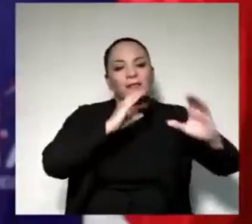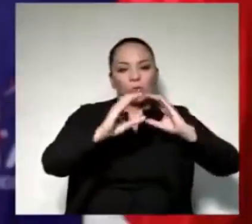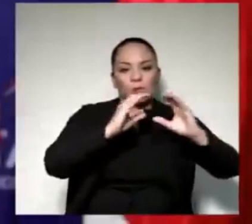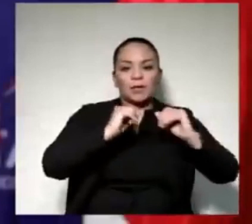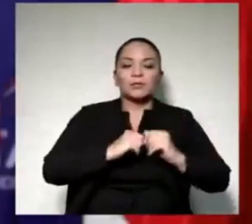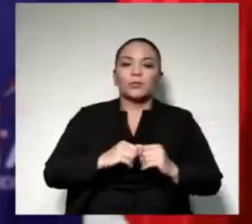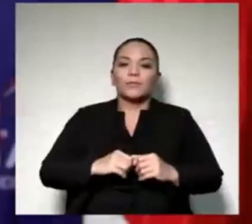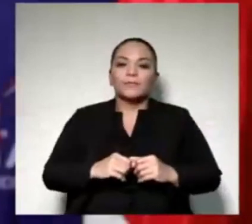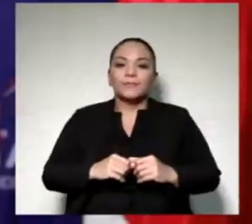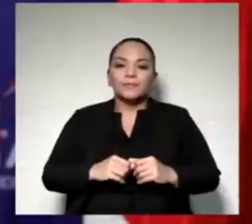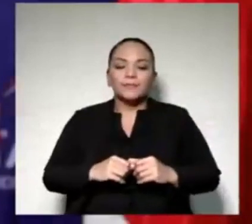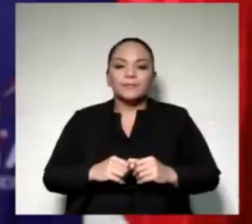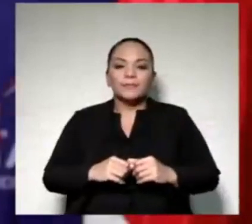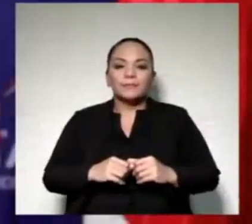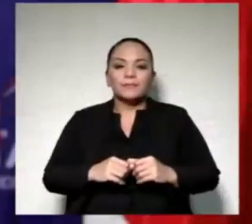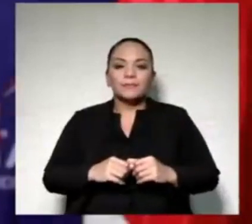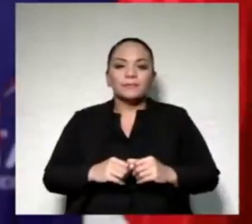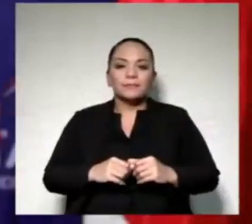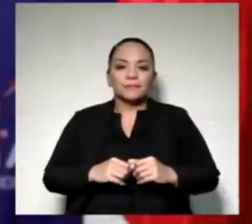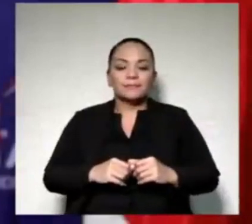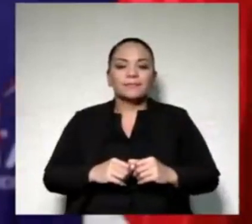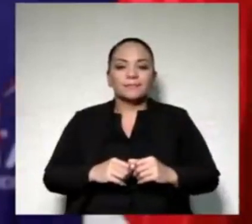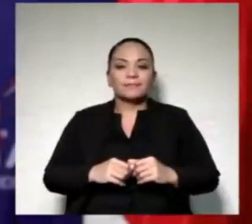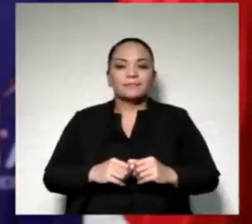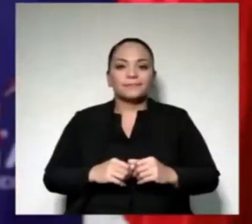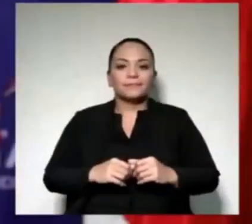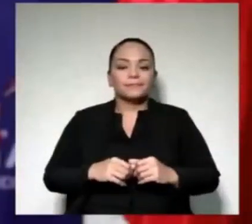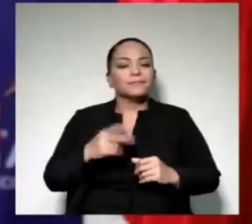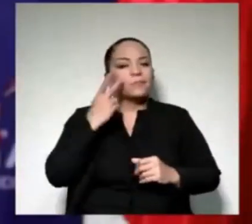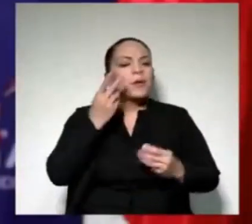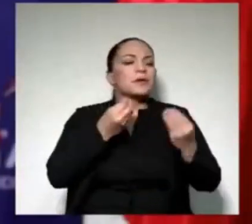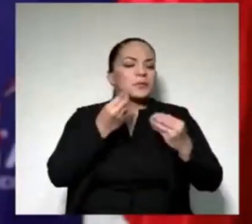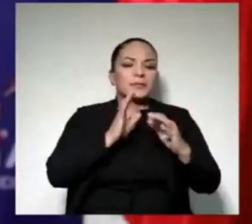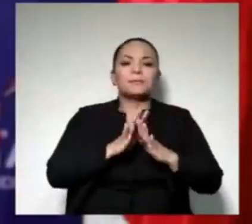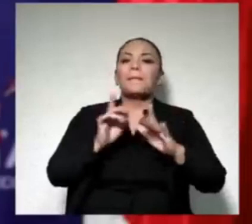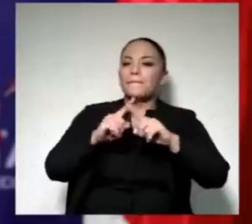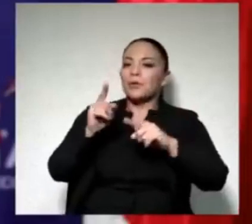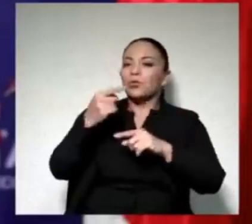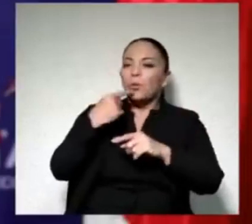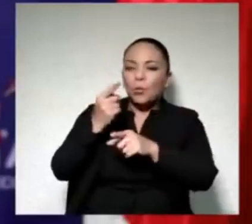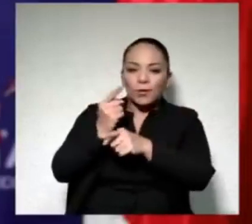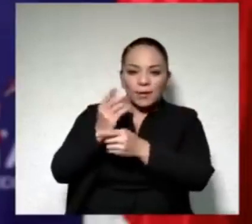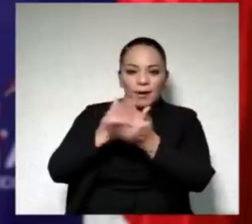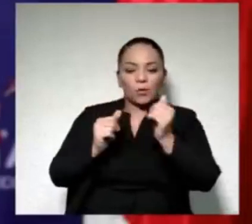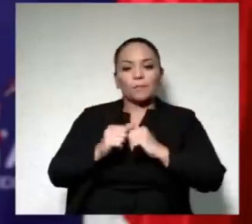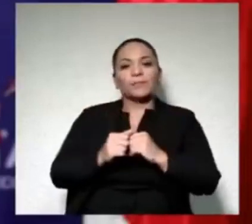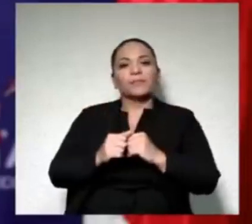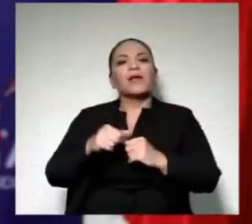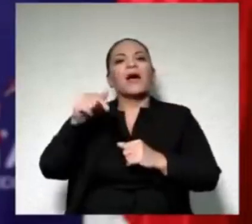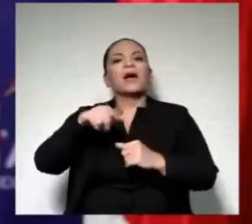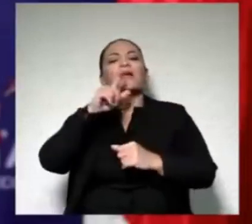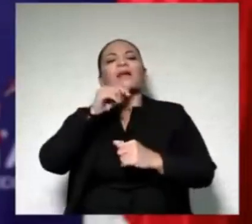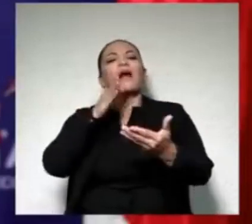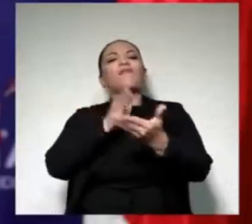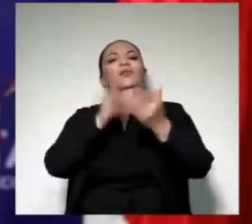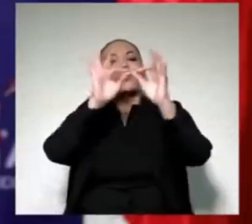la libertad de usar un teléfono. lo voy a ver. Pero yo sí le quiero corregir algo. Aquí los que se ensuciaron la imagen son